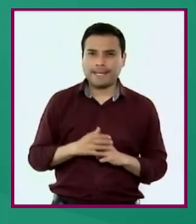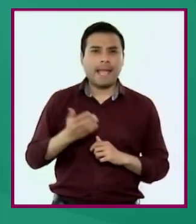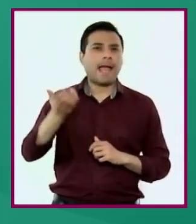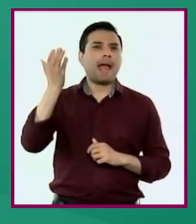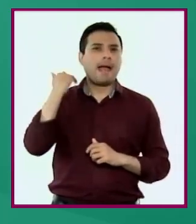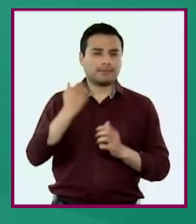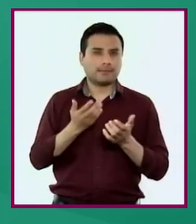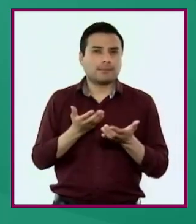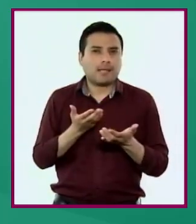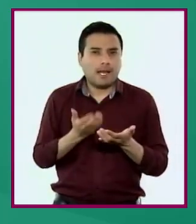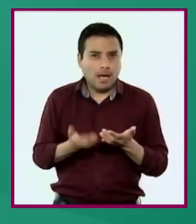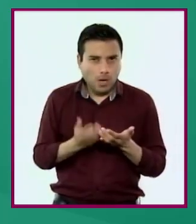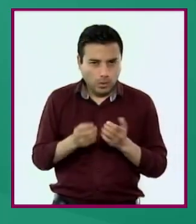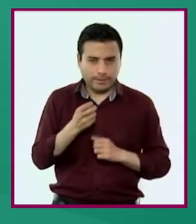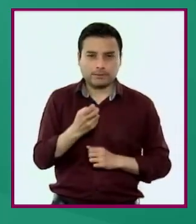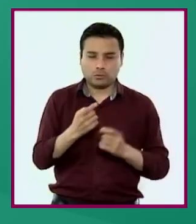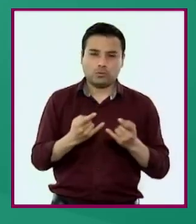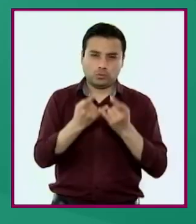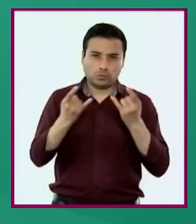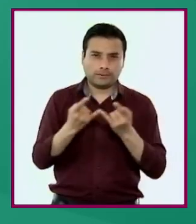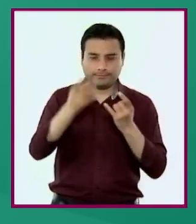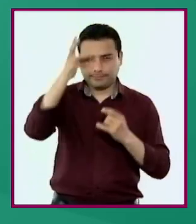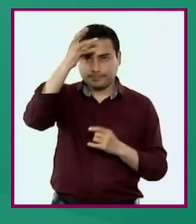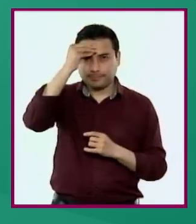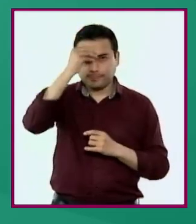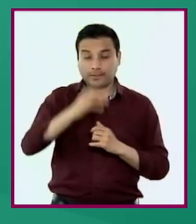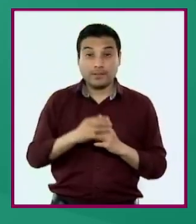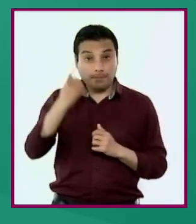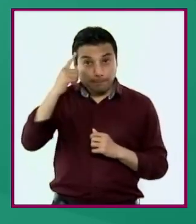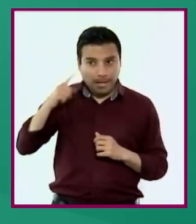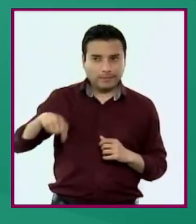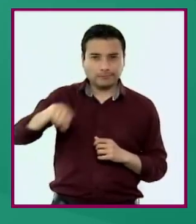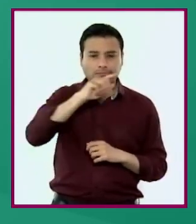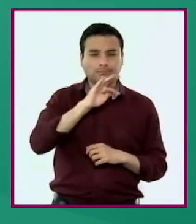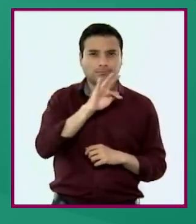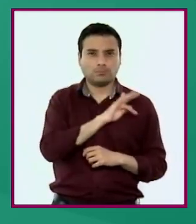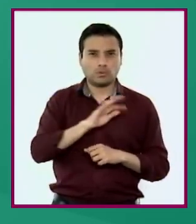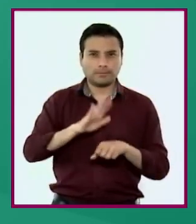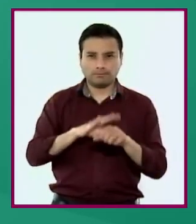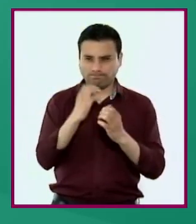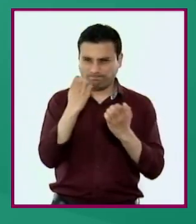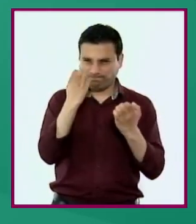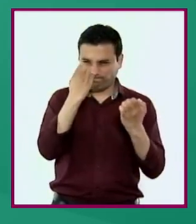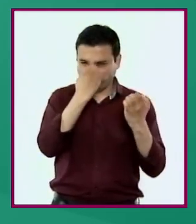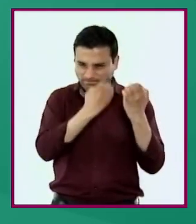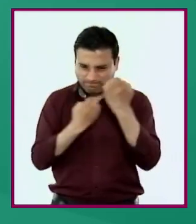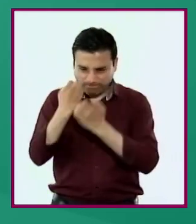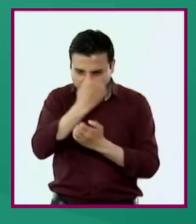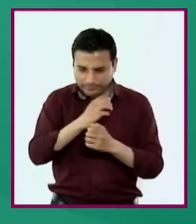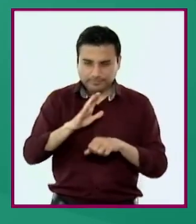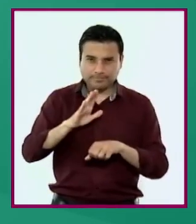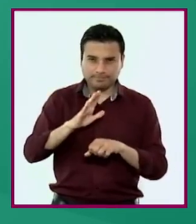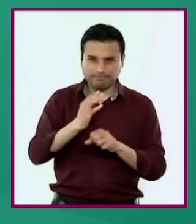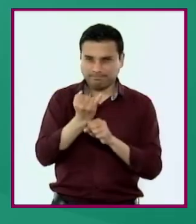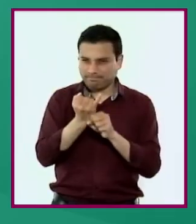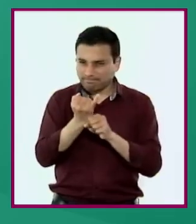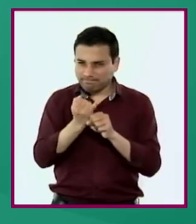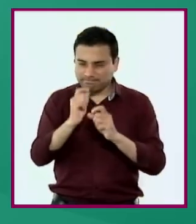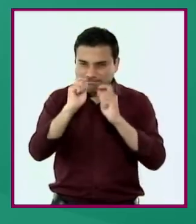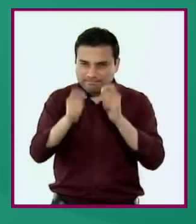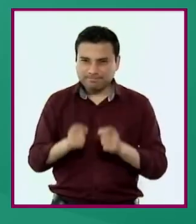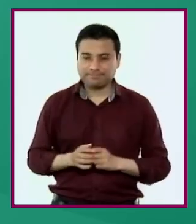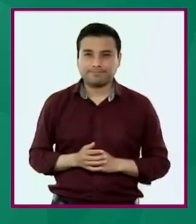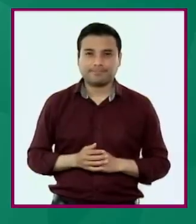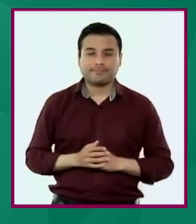tanto del pasado como del presente, con la intención de generar una visión crítica, informada e integral de la